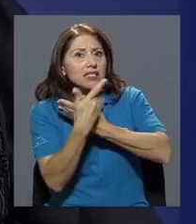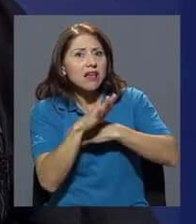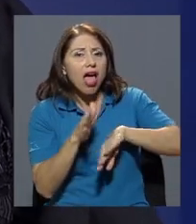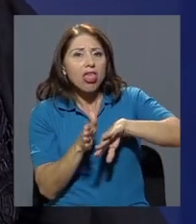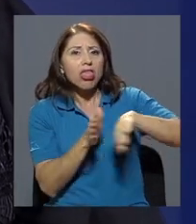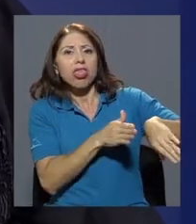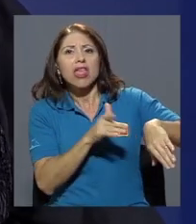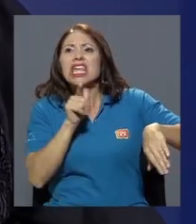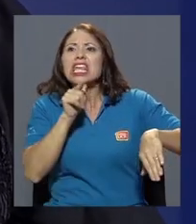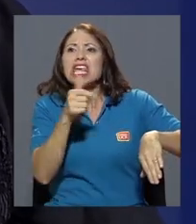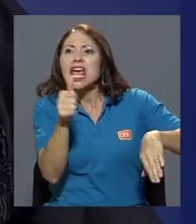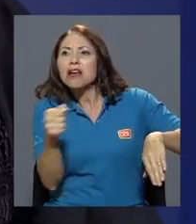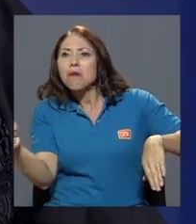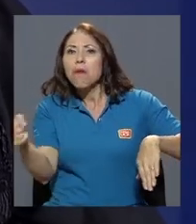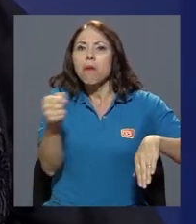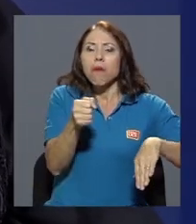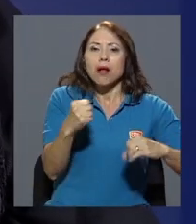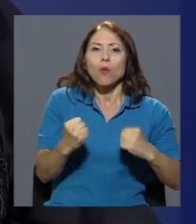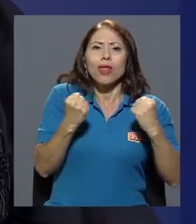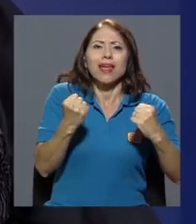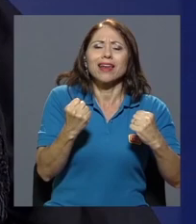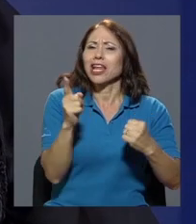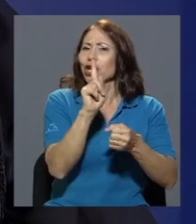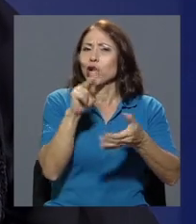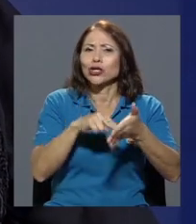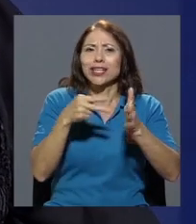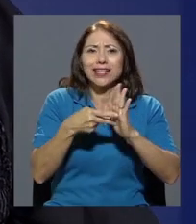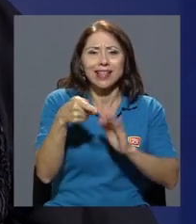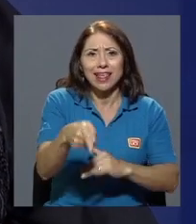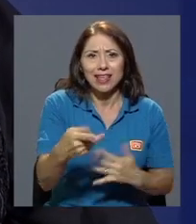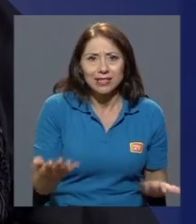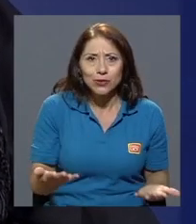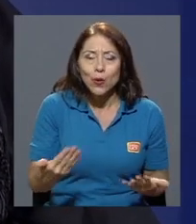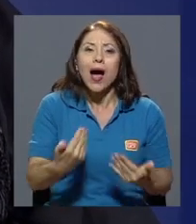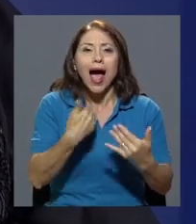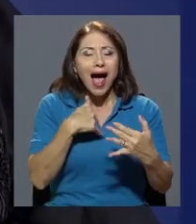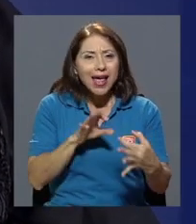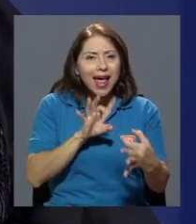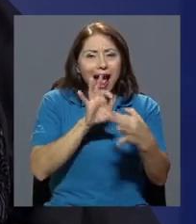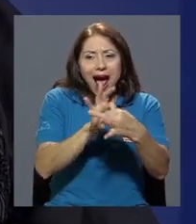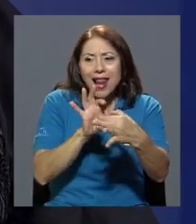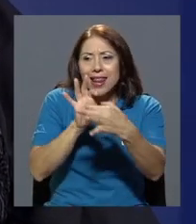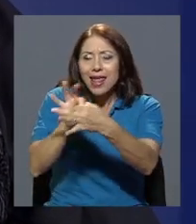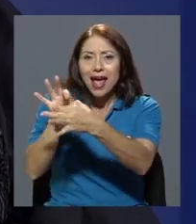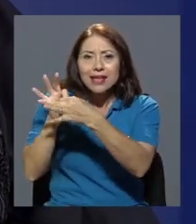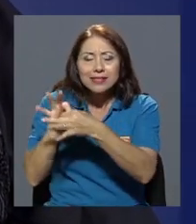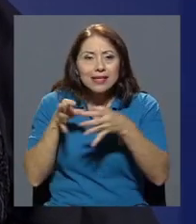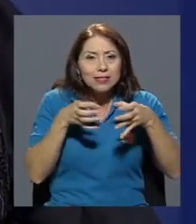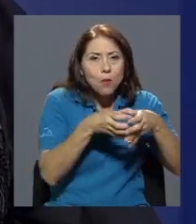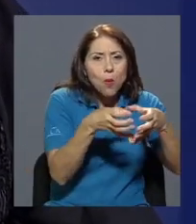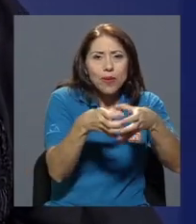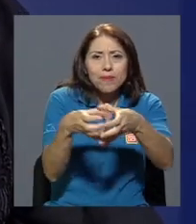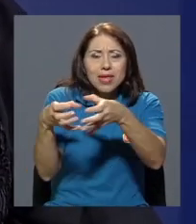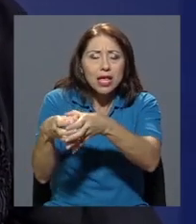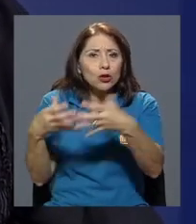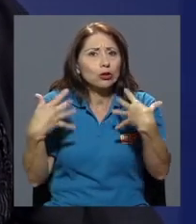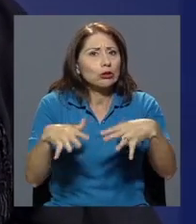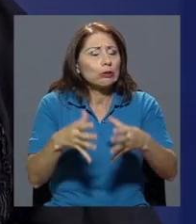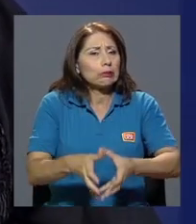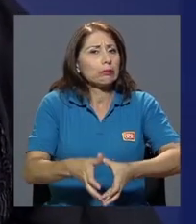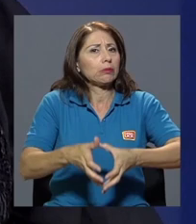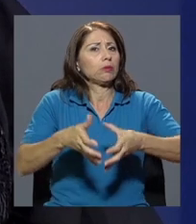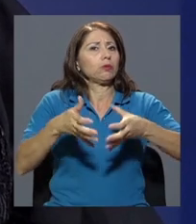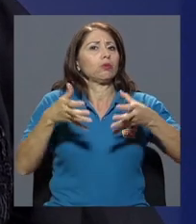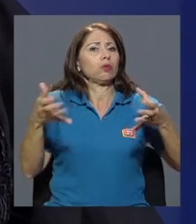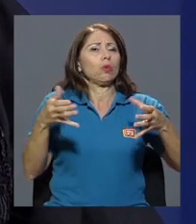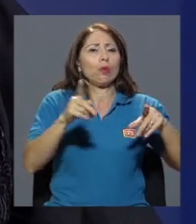Ortega, ¿quién va a quedar en el poder? No se trata de eso. Hay, por ejemplo, alianzas de movimientos gigantes,